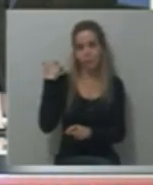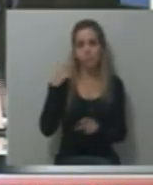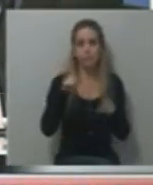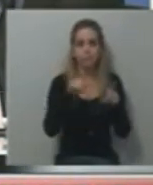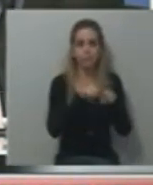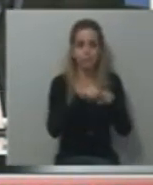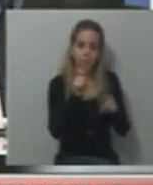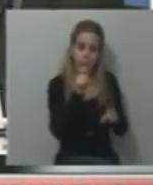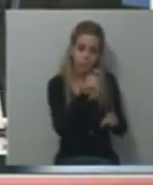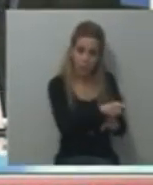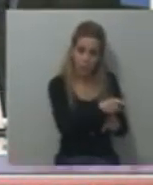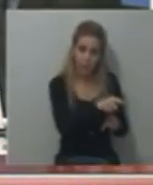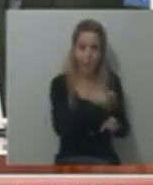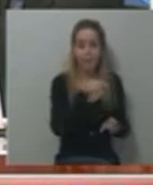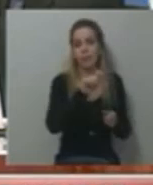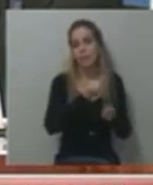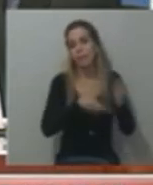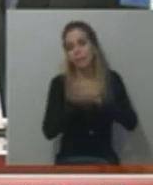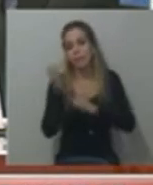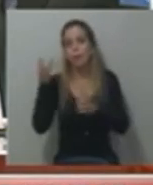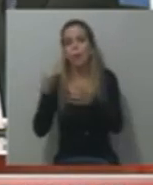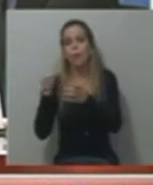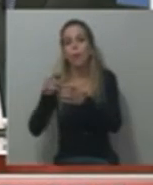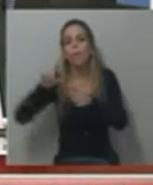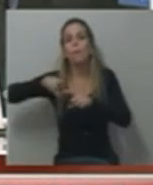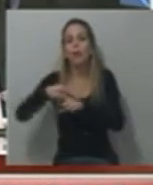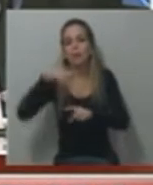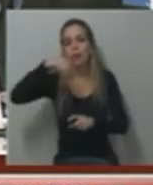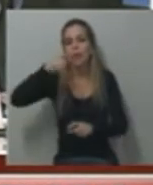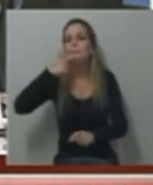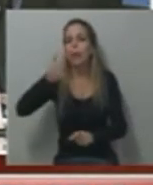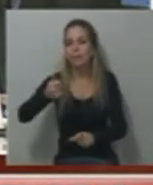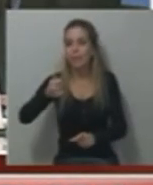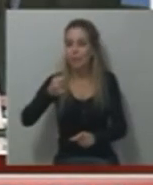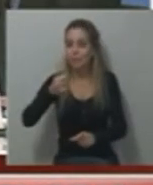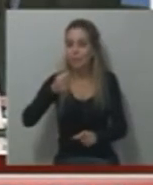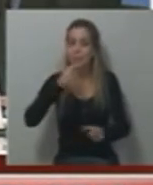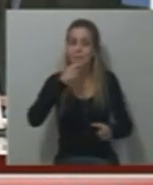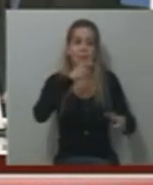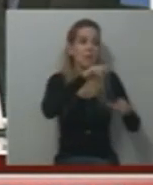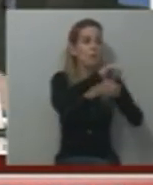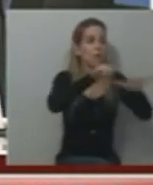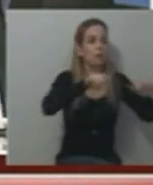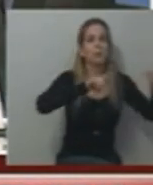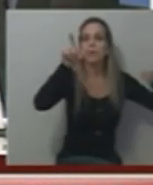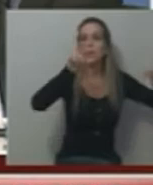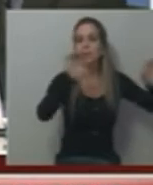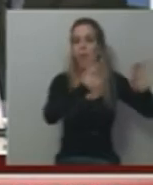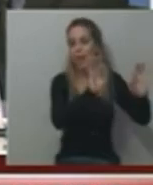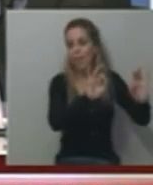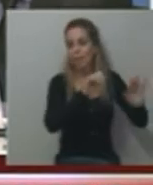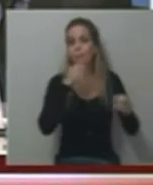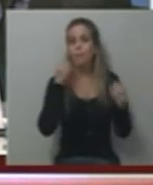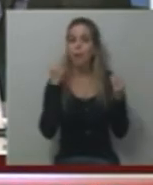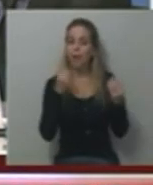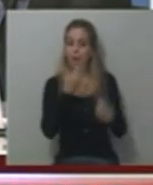pasó prácticamente inadvertida. Pero en Casa Rosada, créeme, que no pasó inadvertida. Cuando le contaron a la presidenta que la